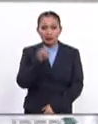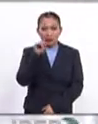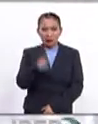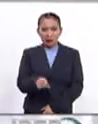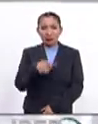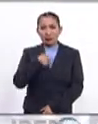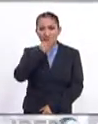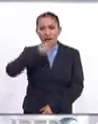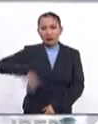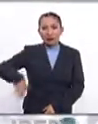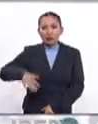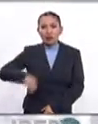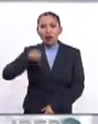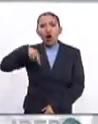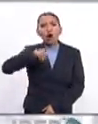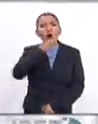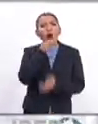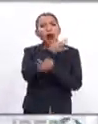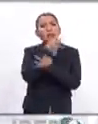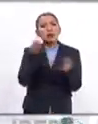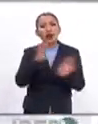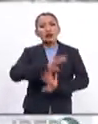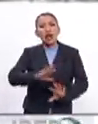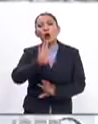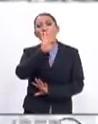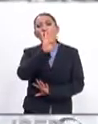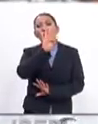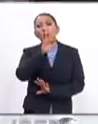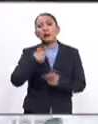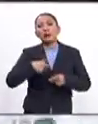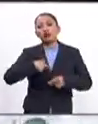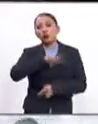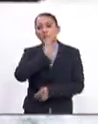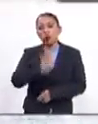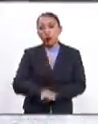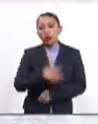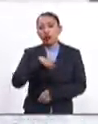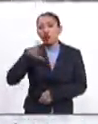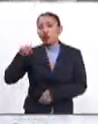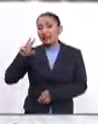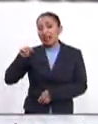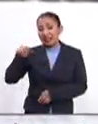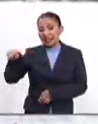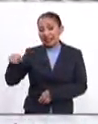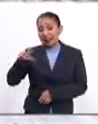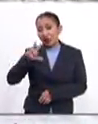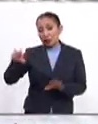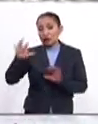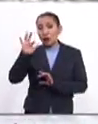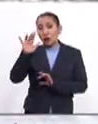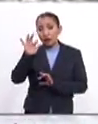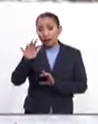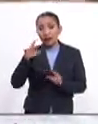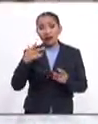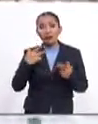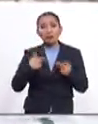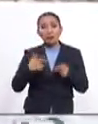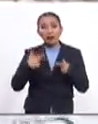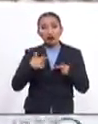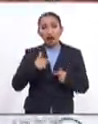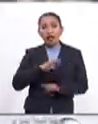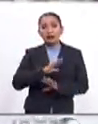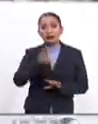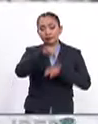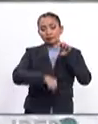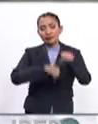Precisamente, ya le decíamos, la ONU informó que ya suman 40 las personas muertas y 850 las